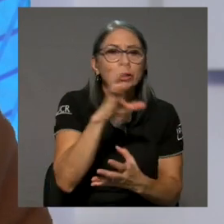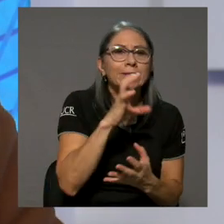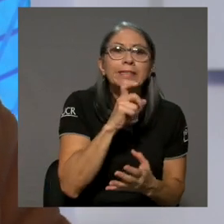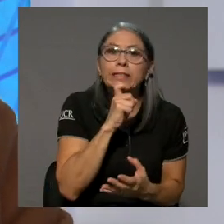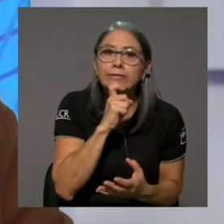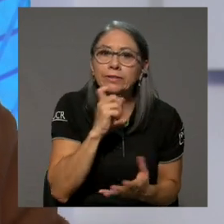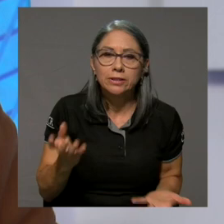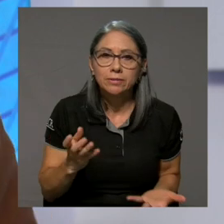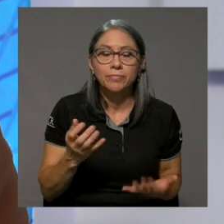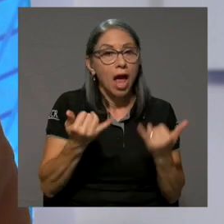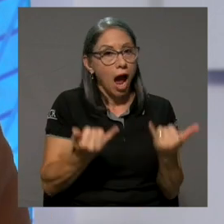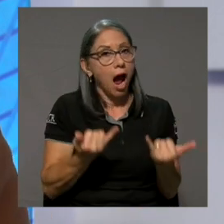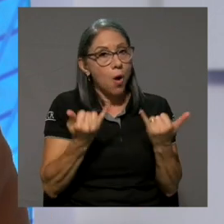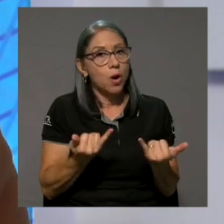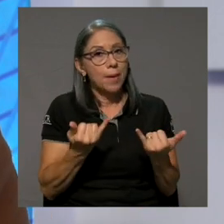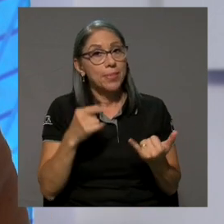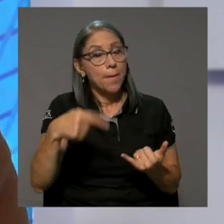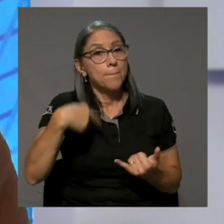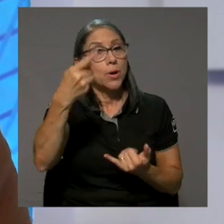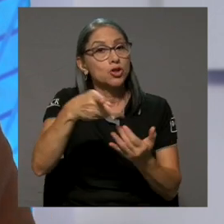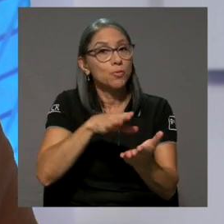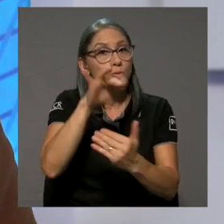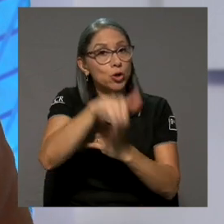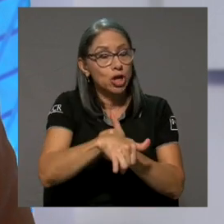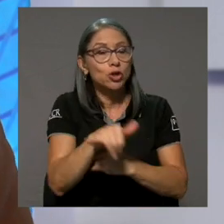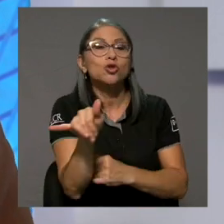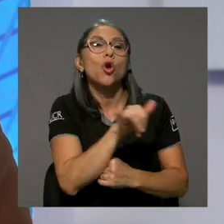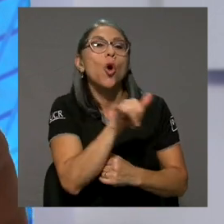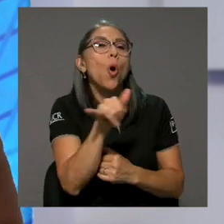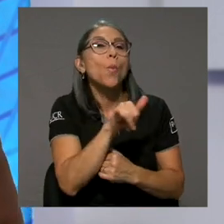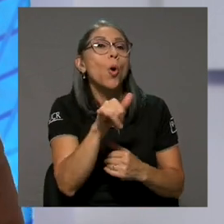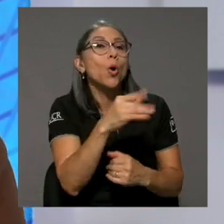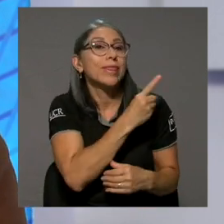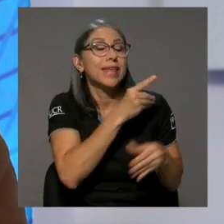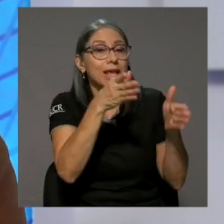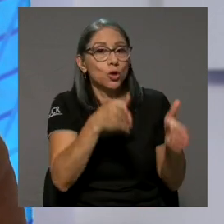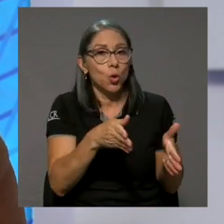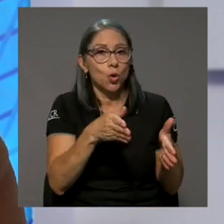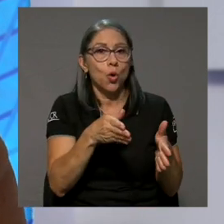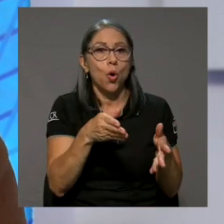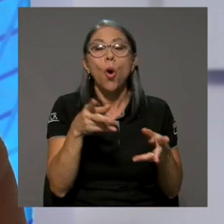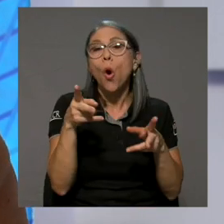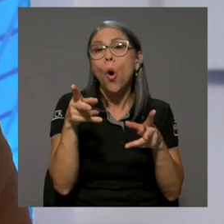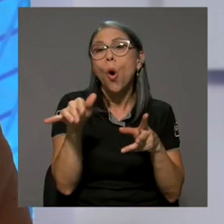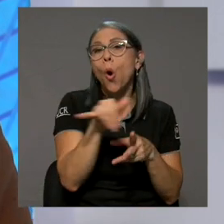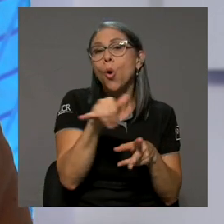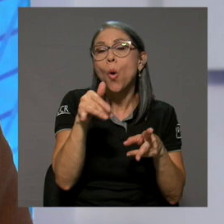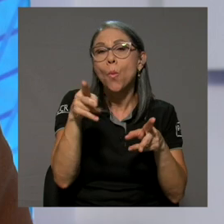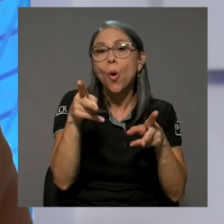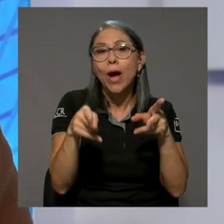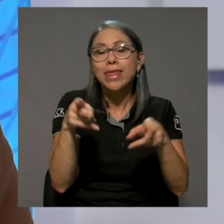Ahora, por ejemplo, en tus próximos proyectos, ya sean como director o como editor,